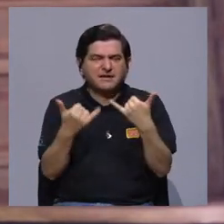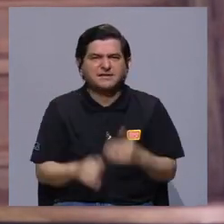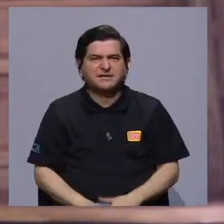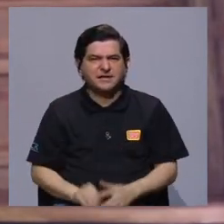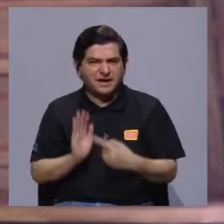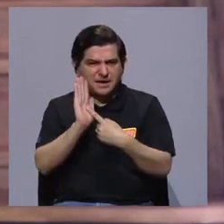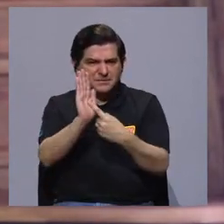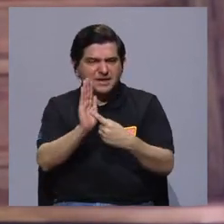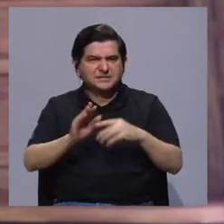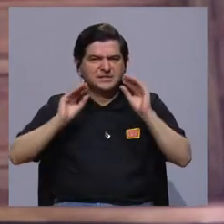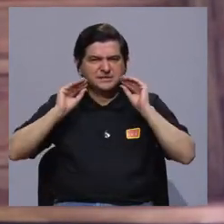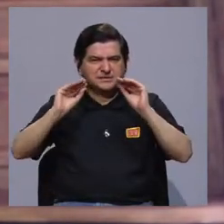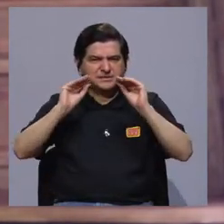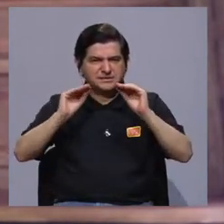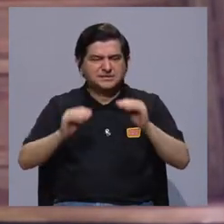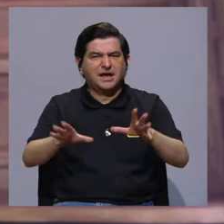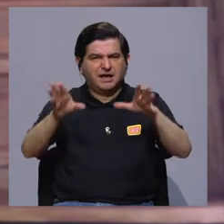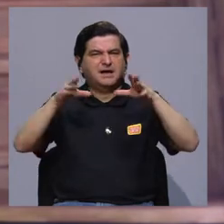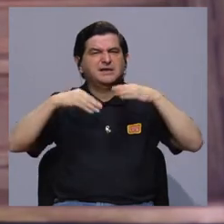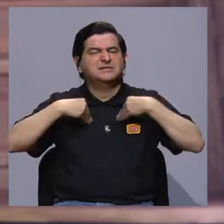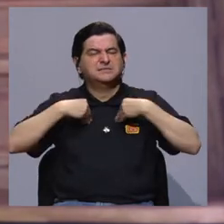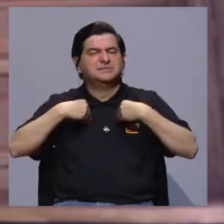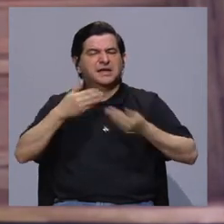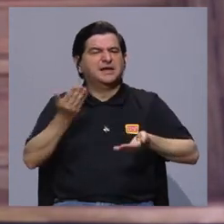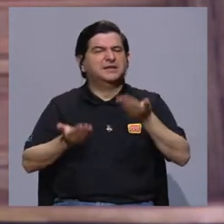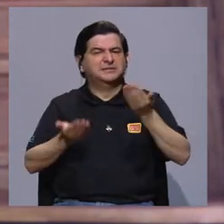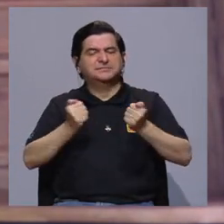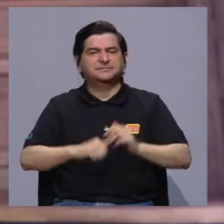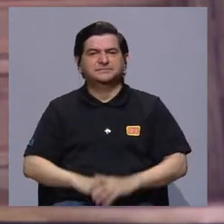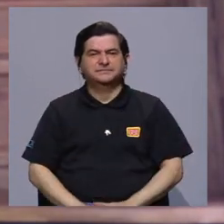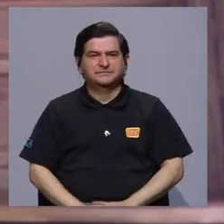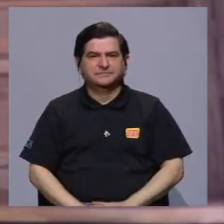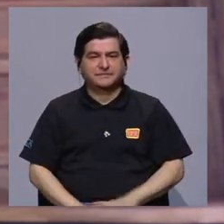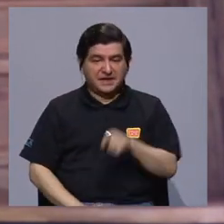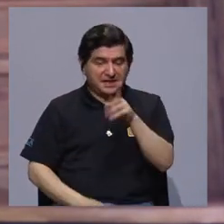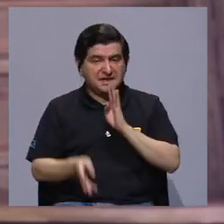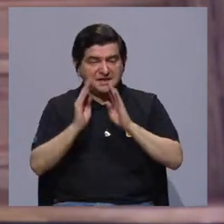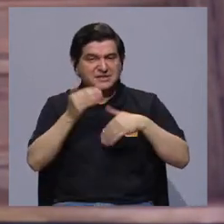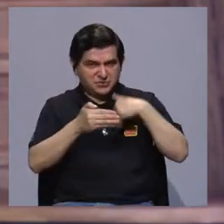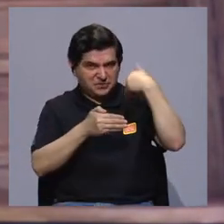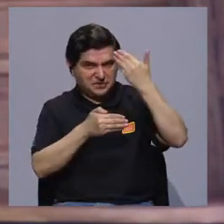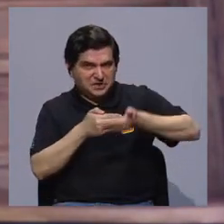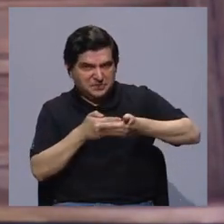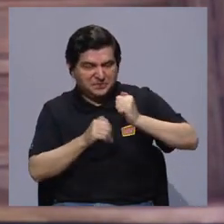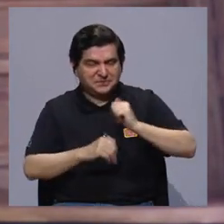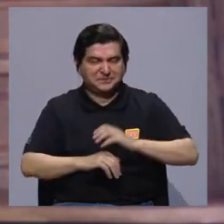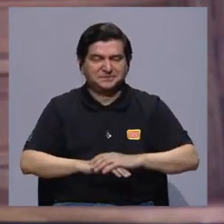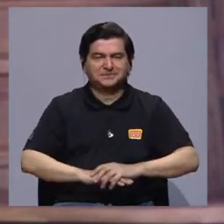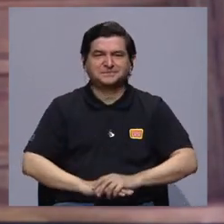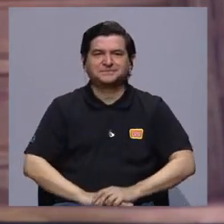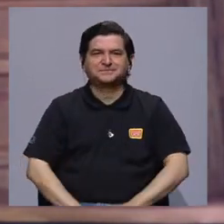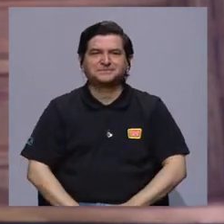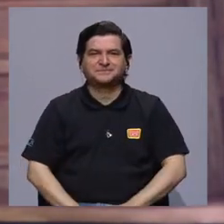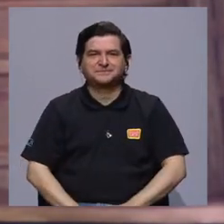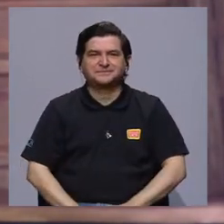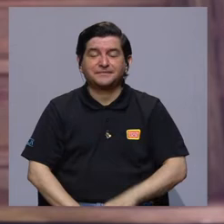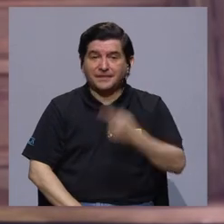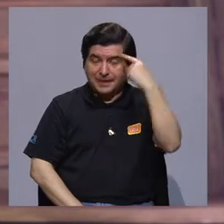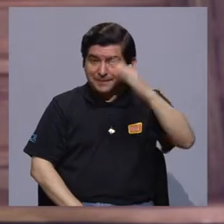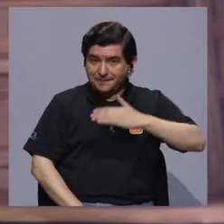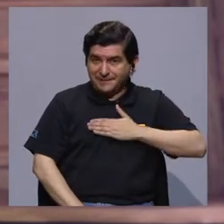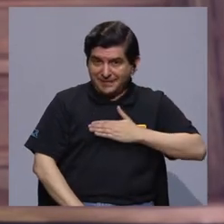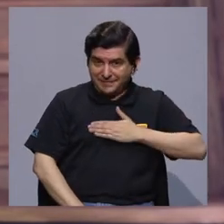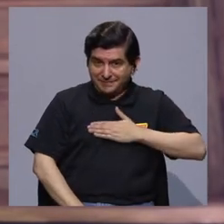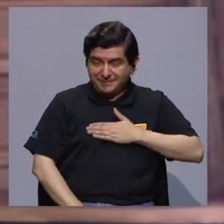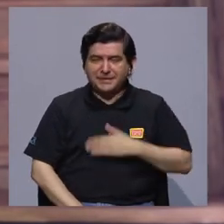presencia académica más aceptada, por así decirlo, que sobre eso vamos a hablar un poco más adelante. Y para